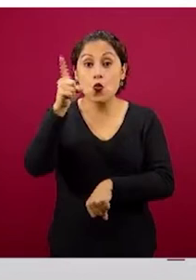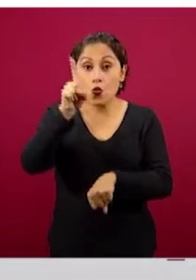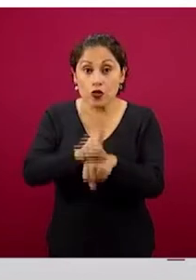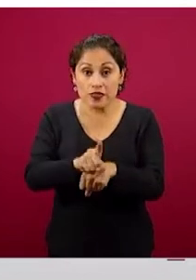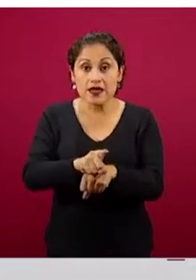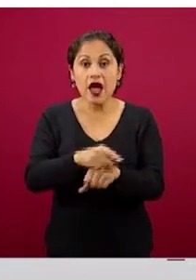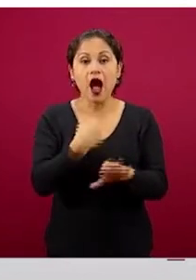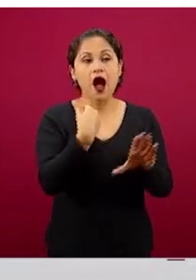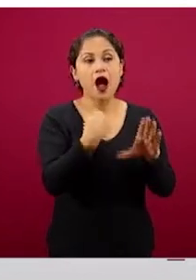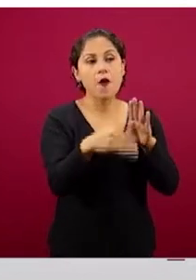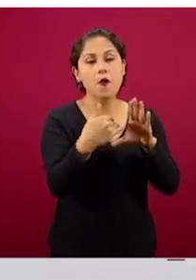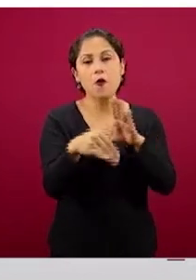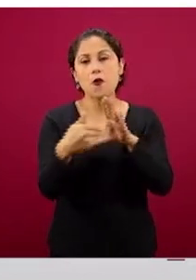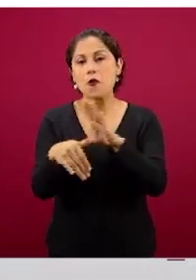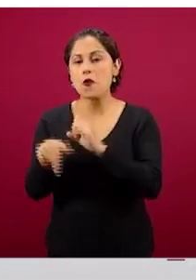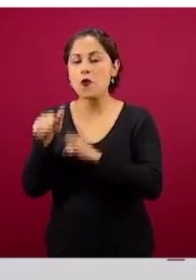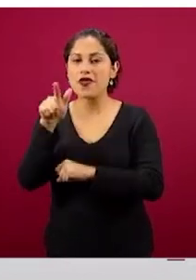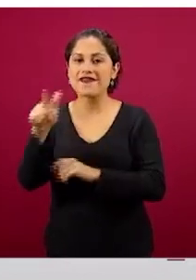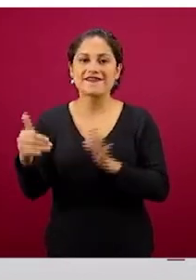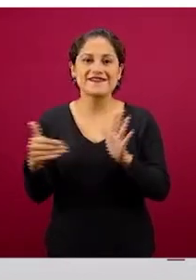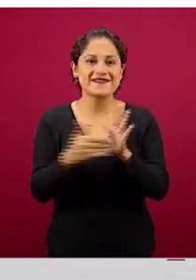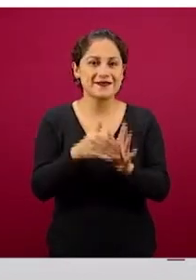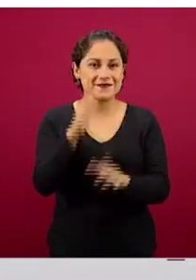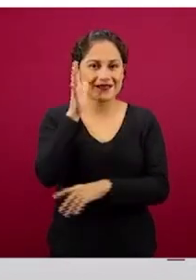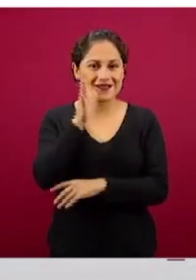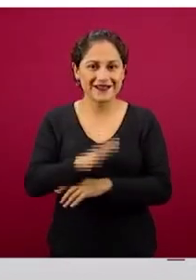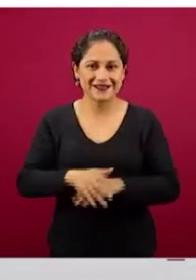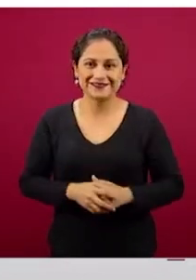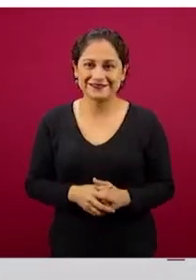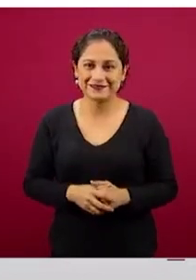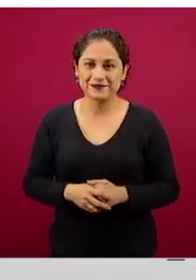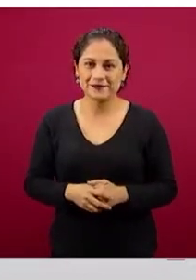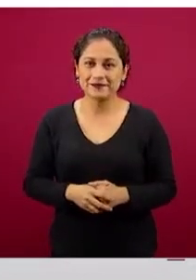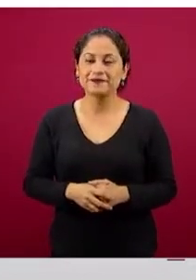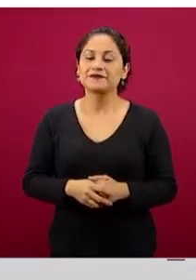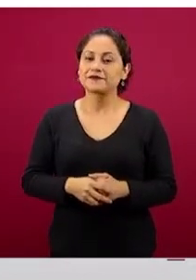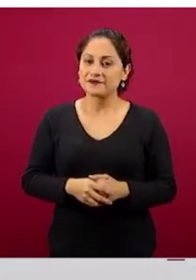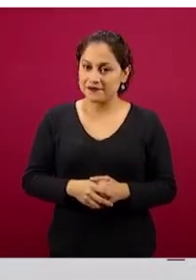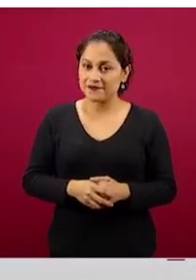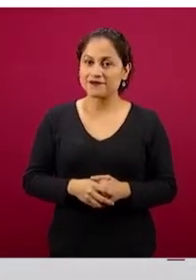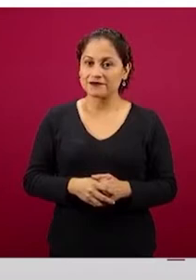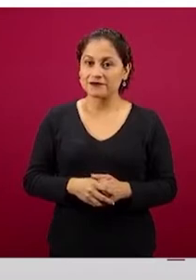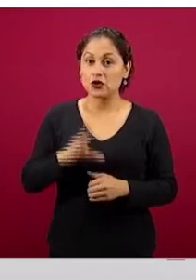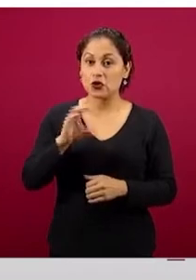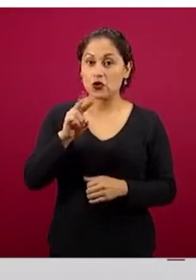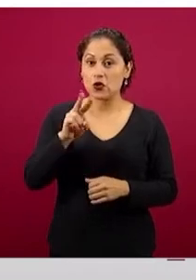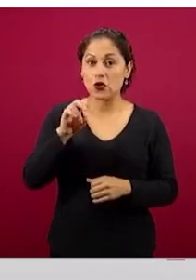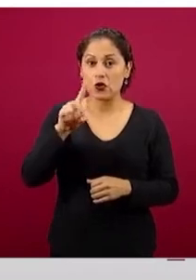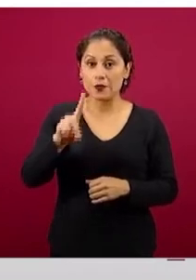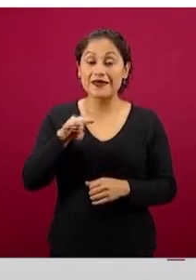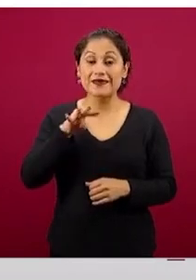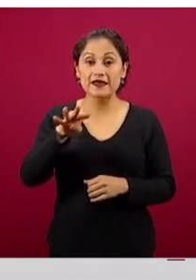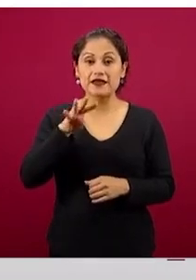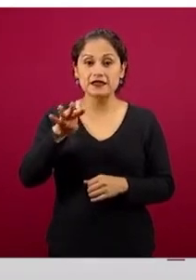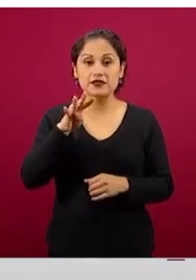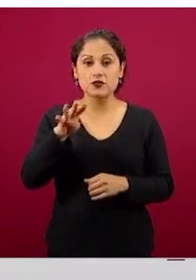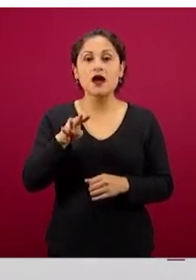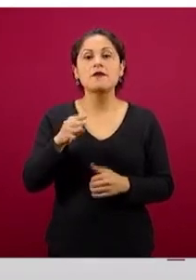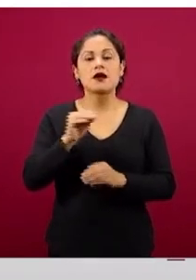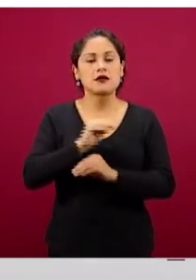un solo día con COVID-19 pululando por las superficies, amenazándonos